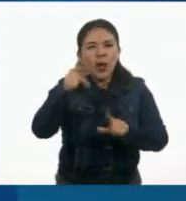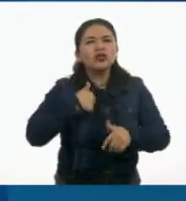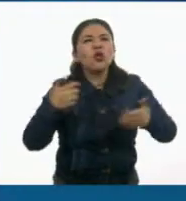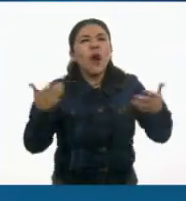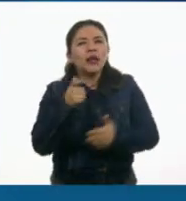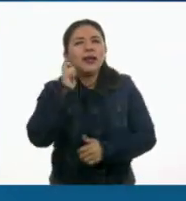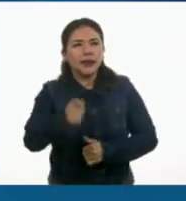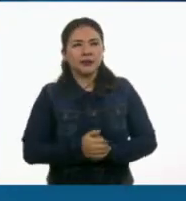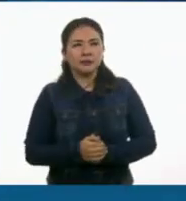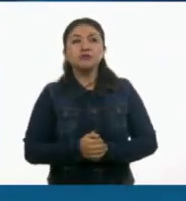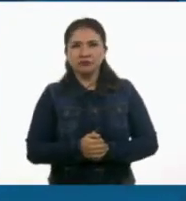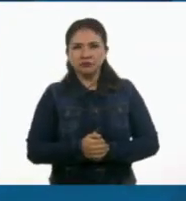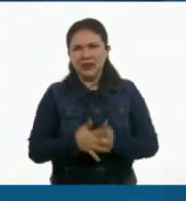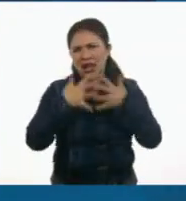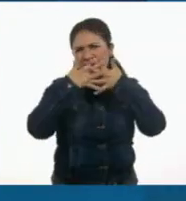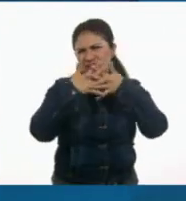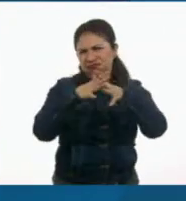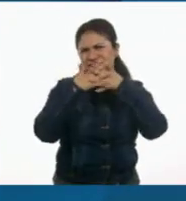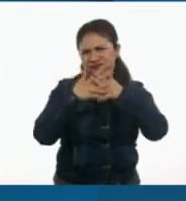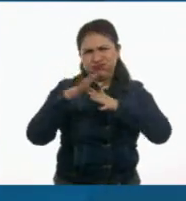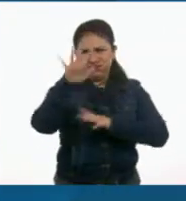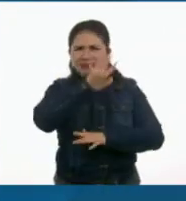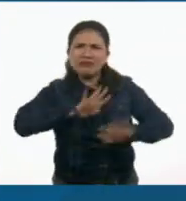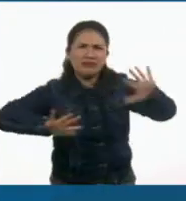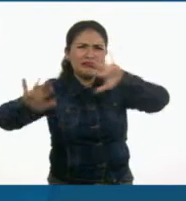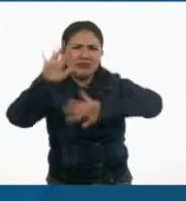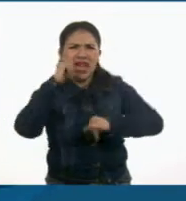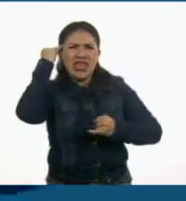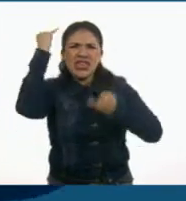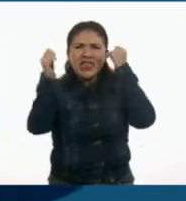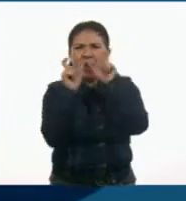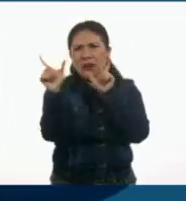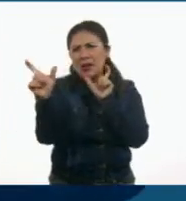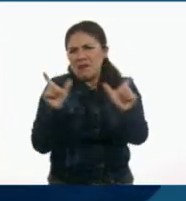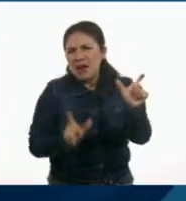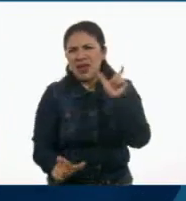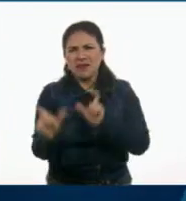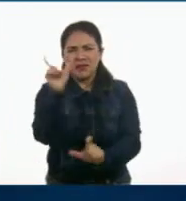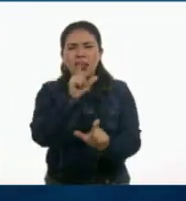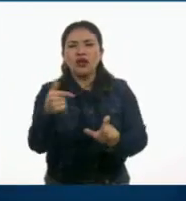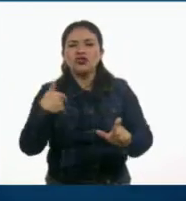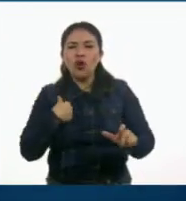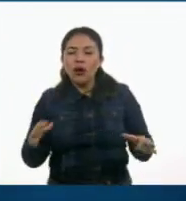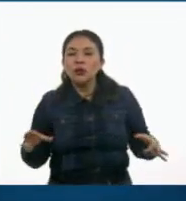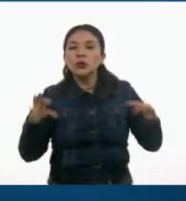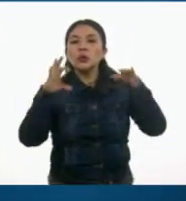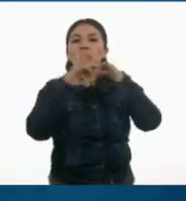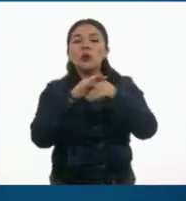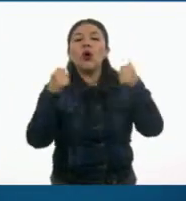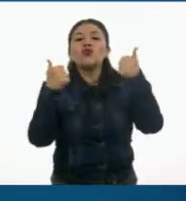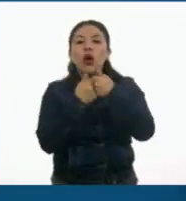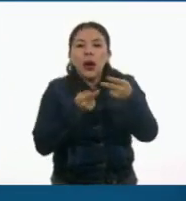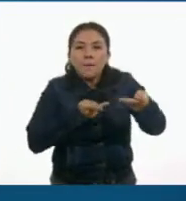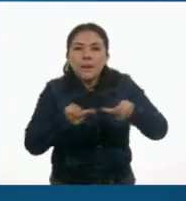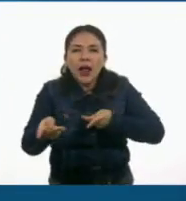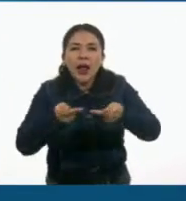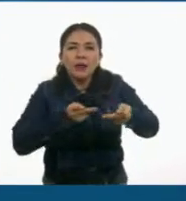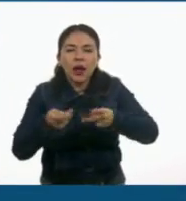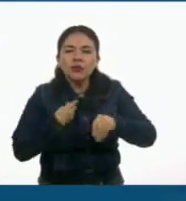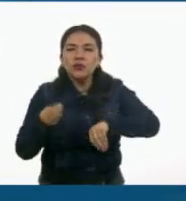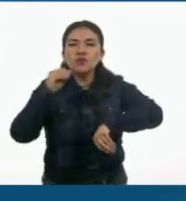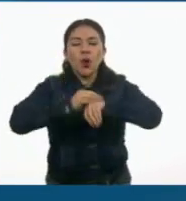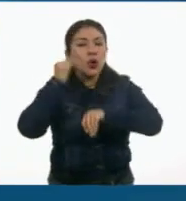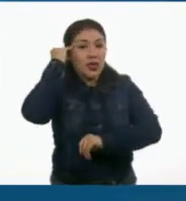hicimos. Totalmente desordenado teníamos nuestras ideas, ¿recuerdan? Y entonces las fuimos integrando con las estrategias que fuimos